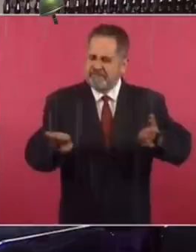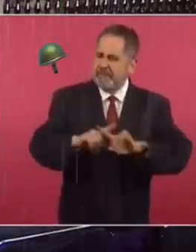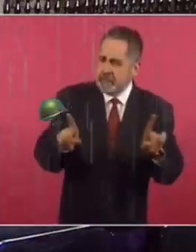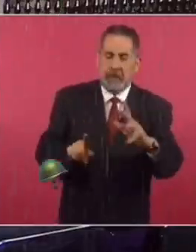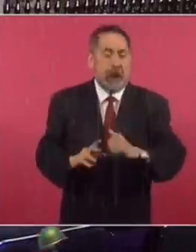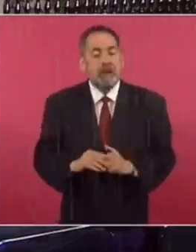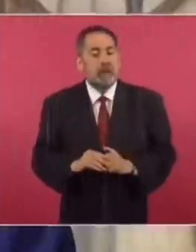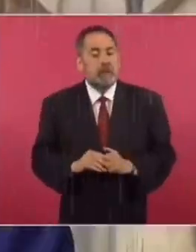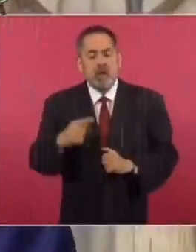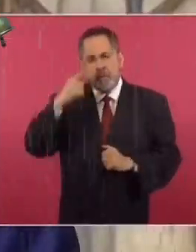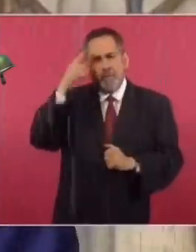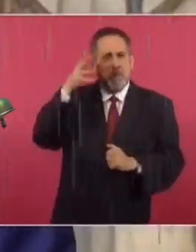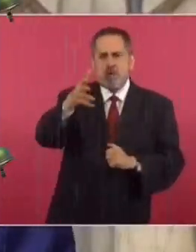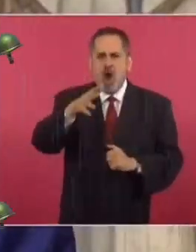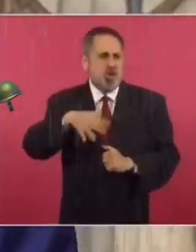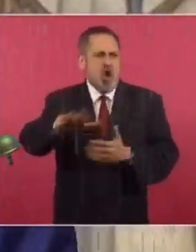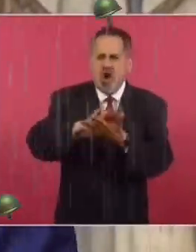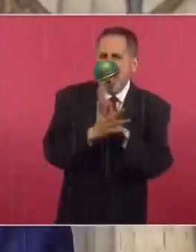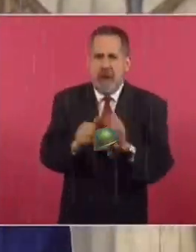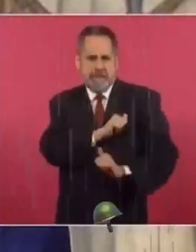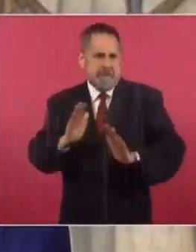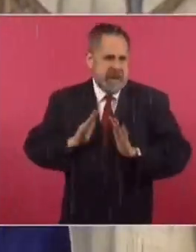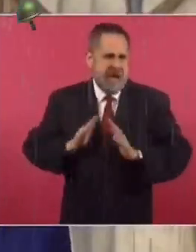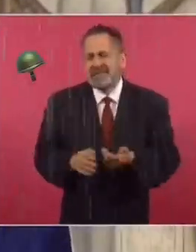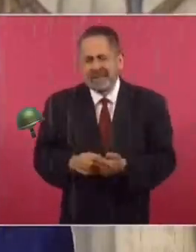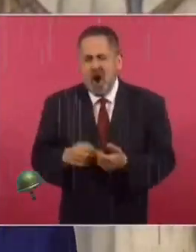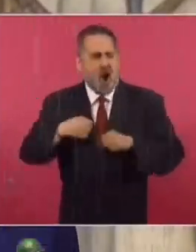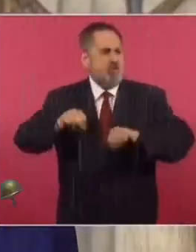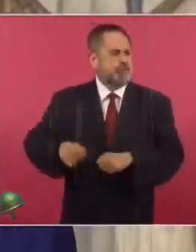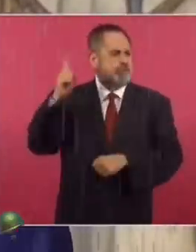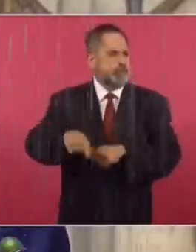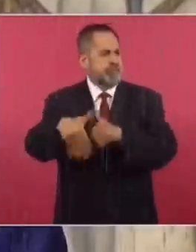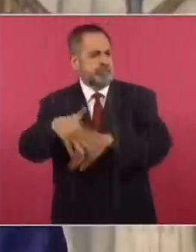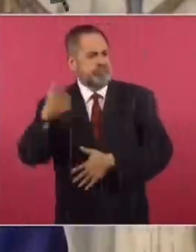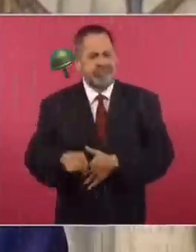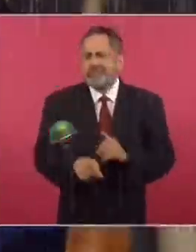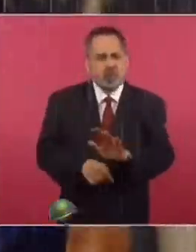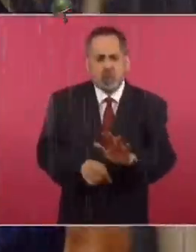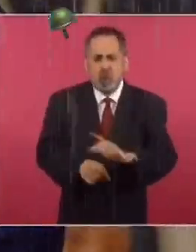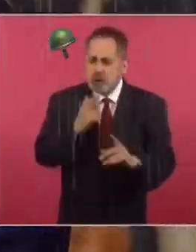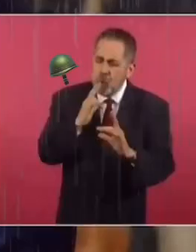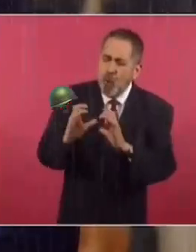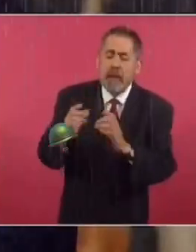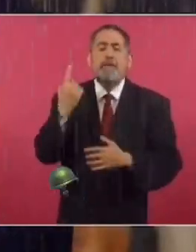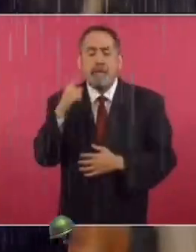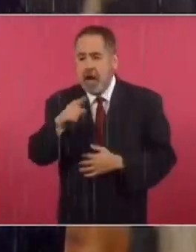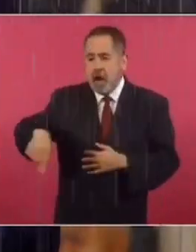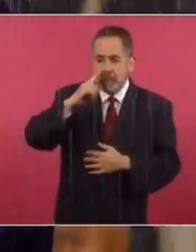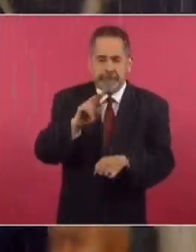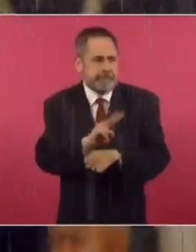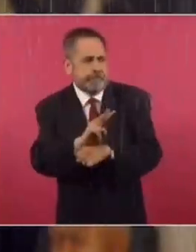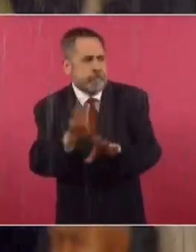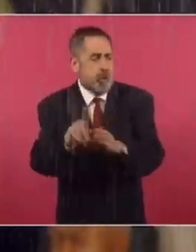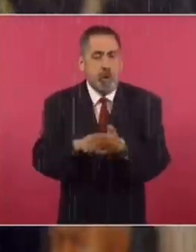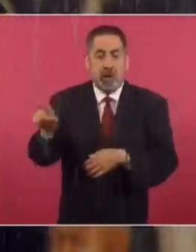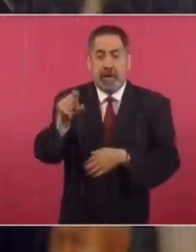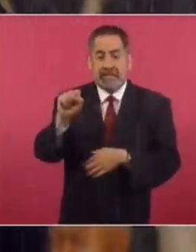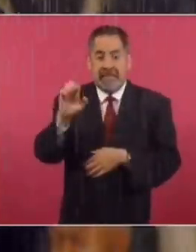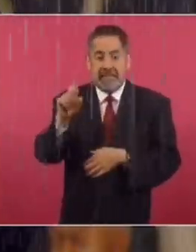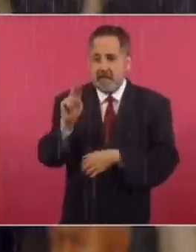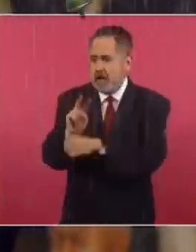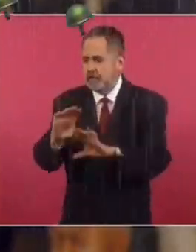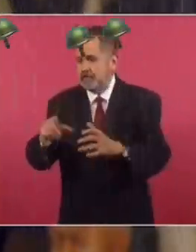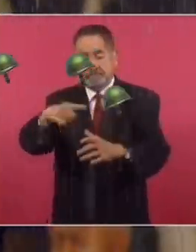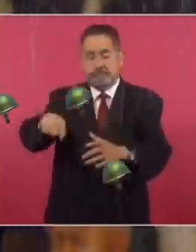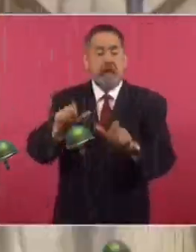El propósito no es militarizar o ir al autoritarismo, sino cuidar con la vigilancia de la Secretaría de la Defensa el